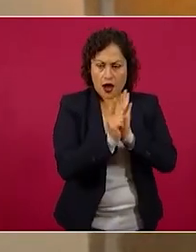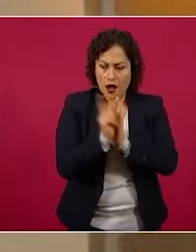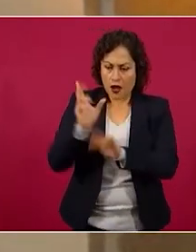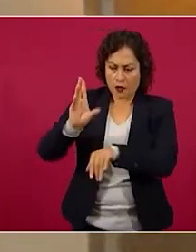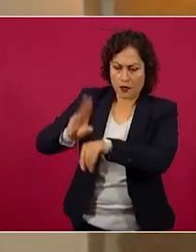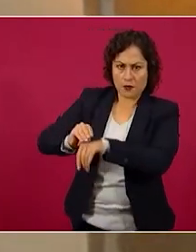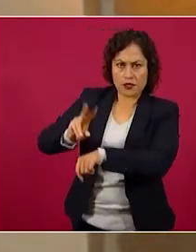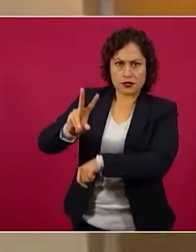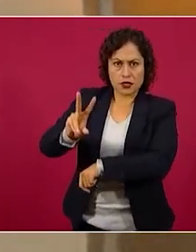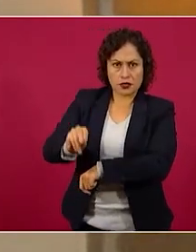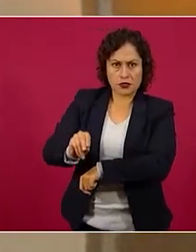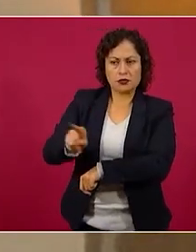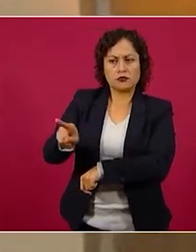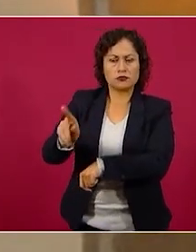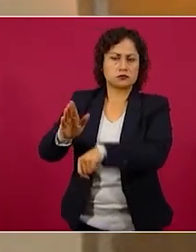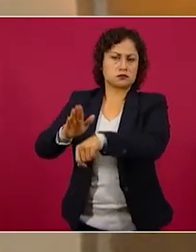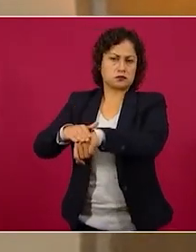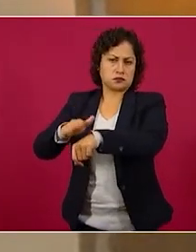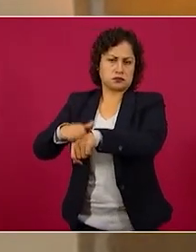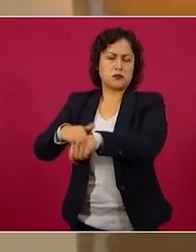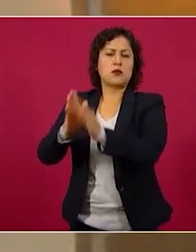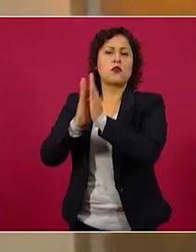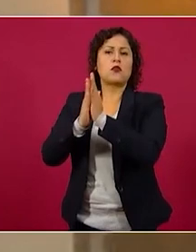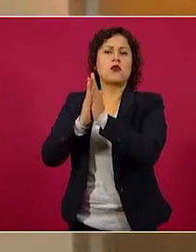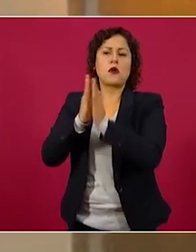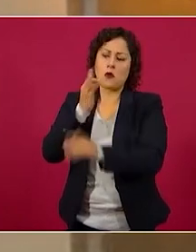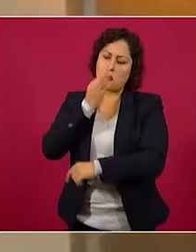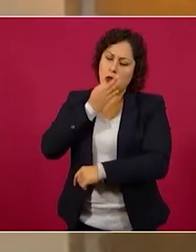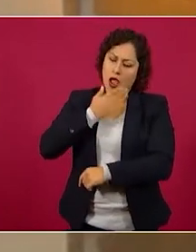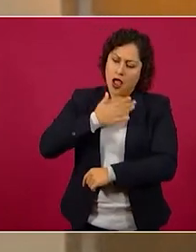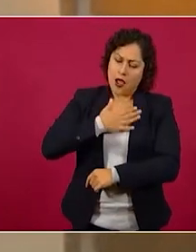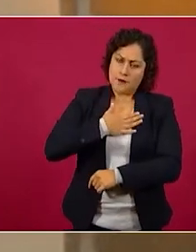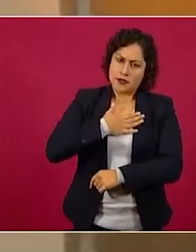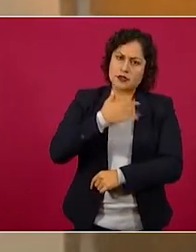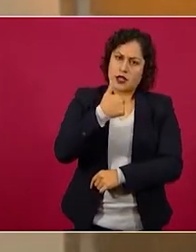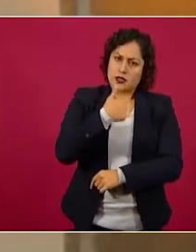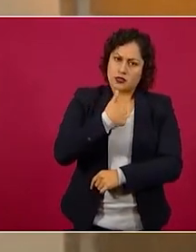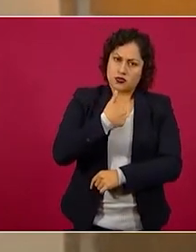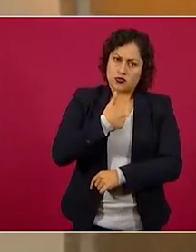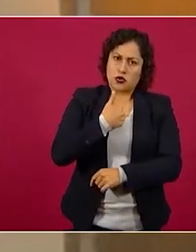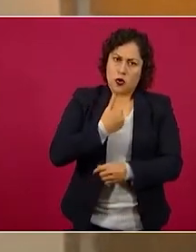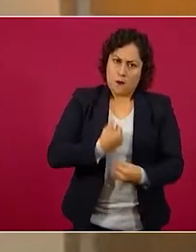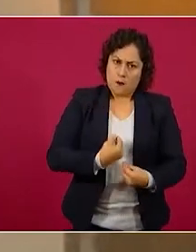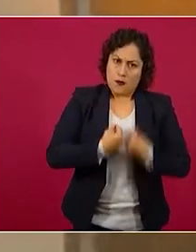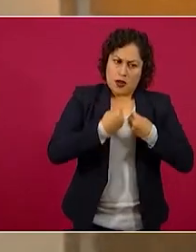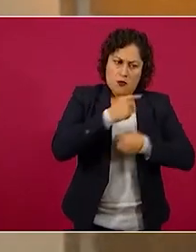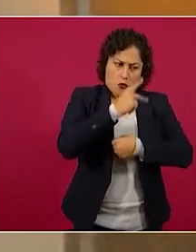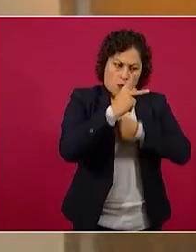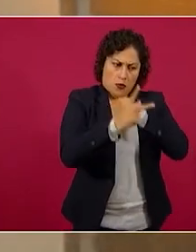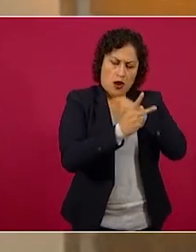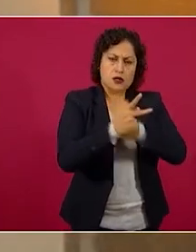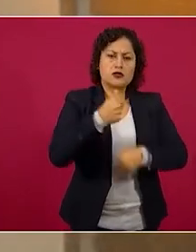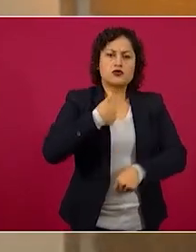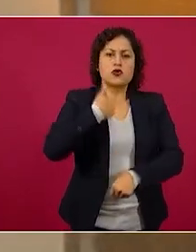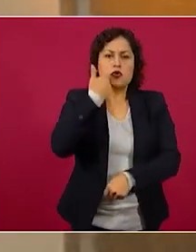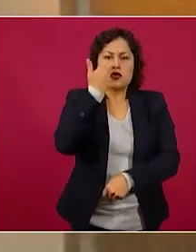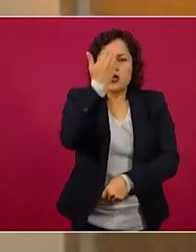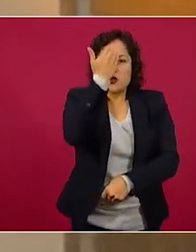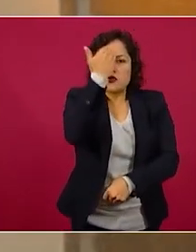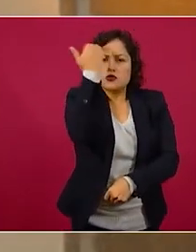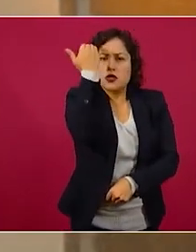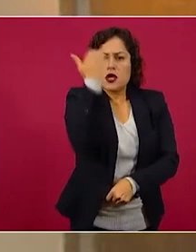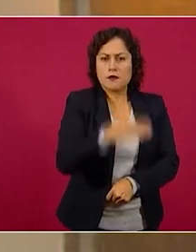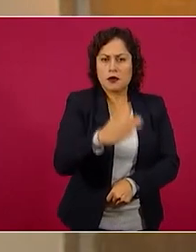como ciudadano ejerciendo mi derecho a la libertad de información y expresión